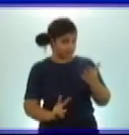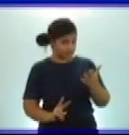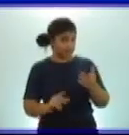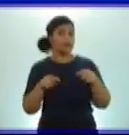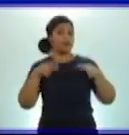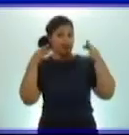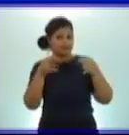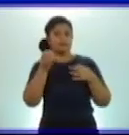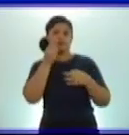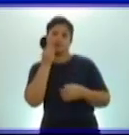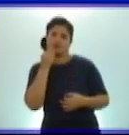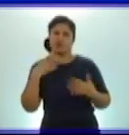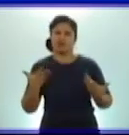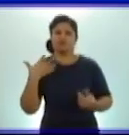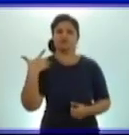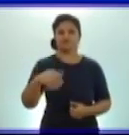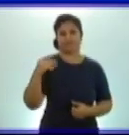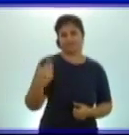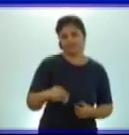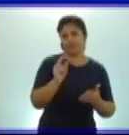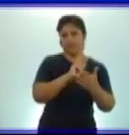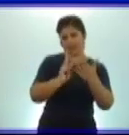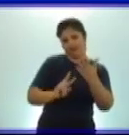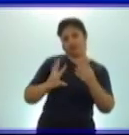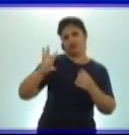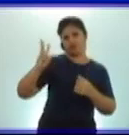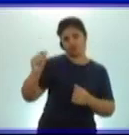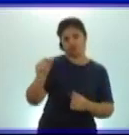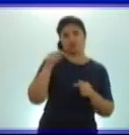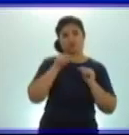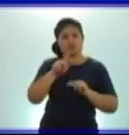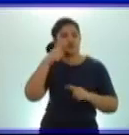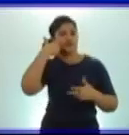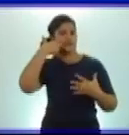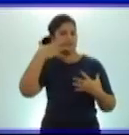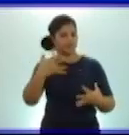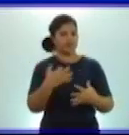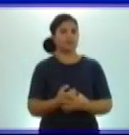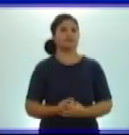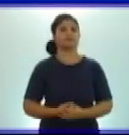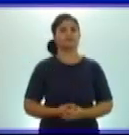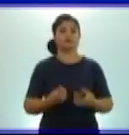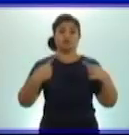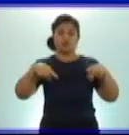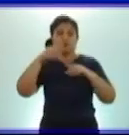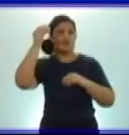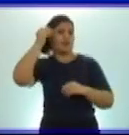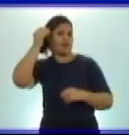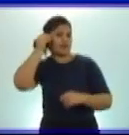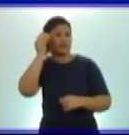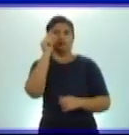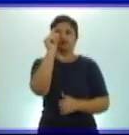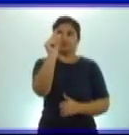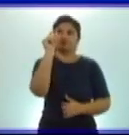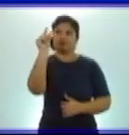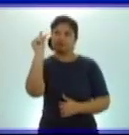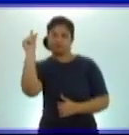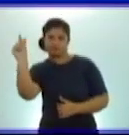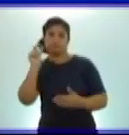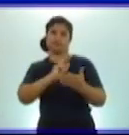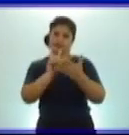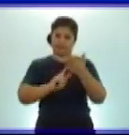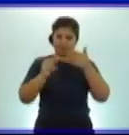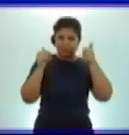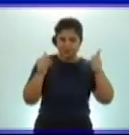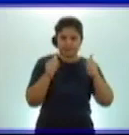estamos también ejercitando algo muy importante, que es la lectura de los números. Preparados. X